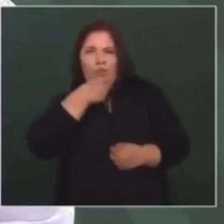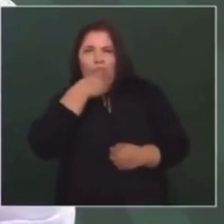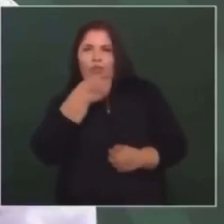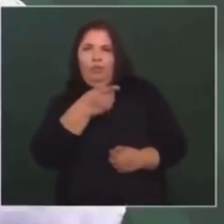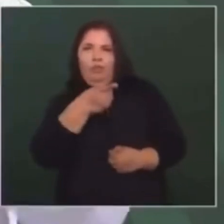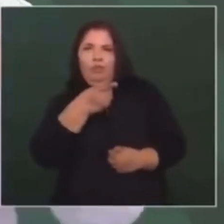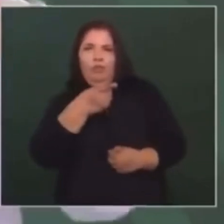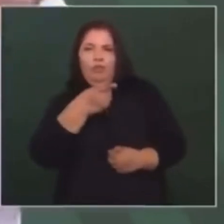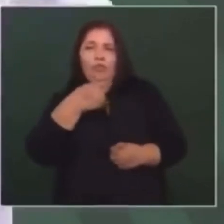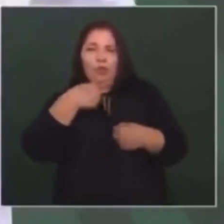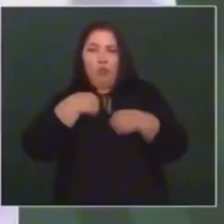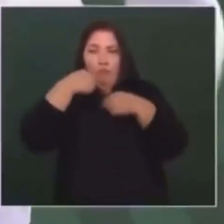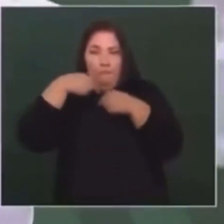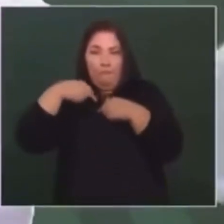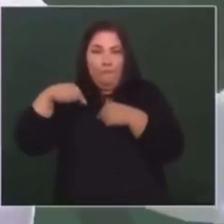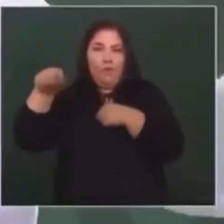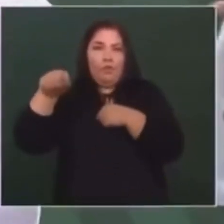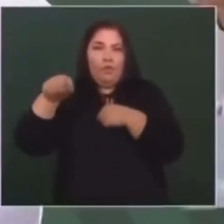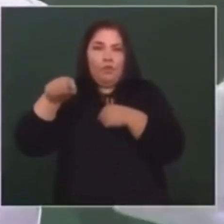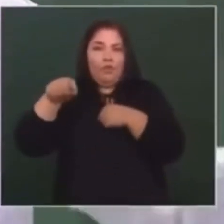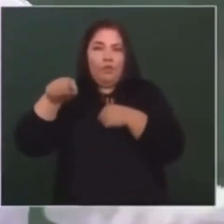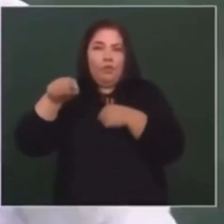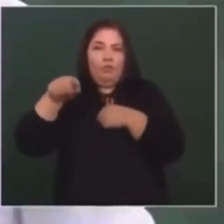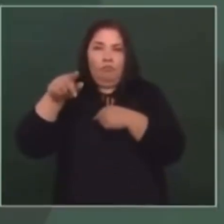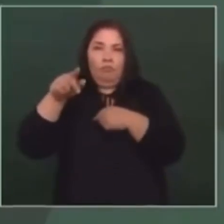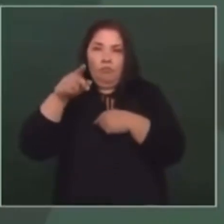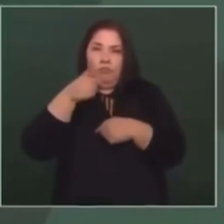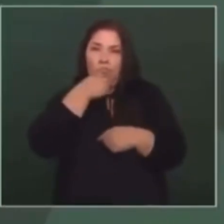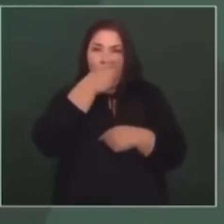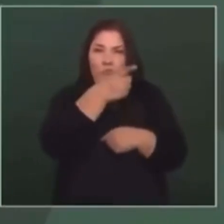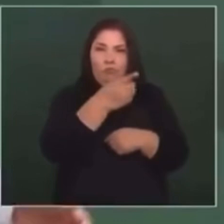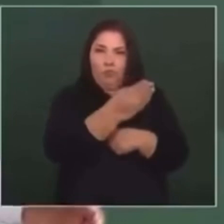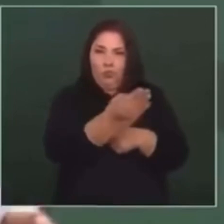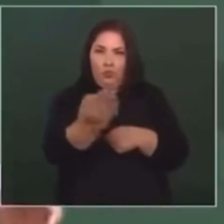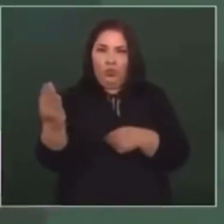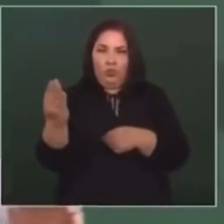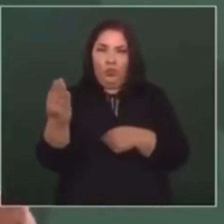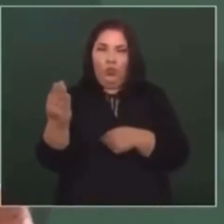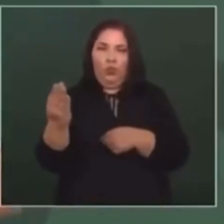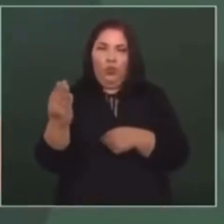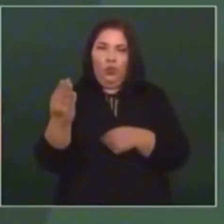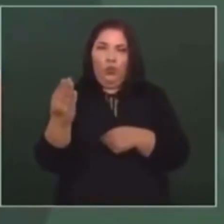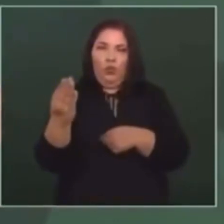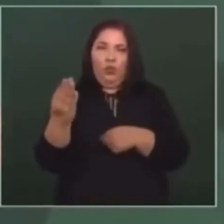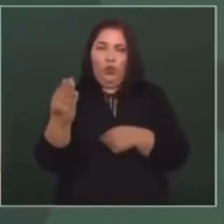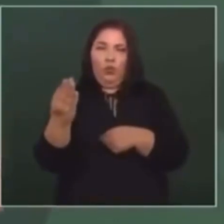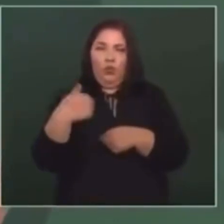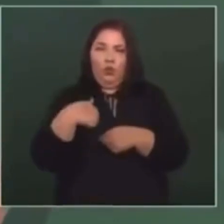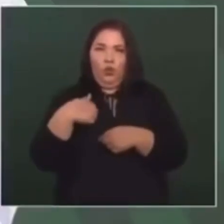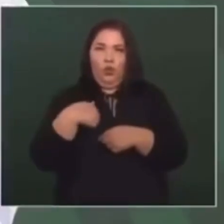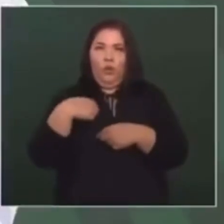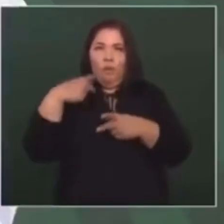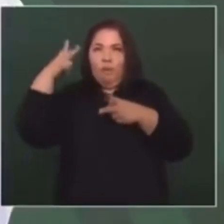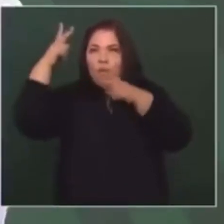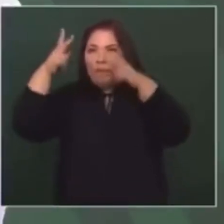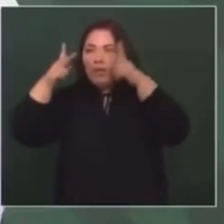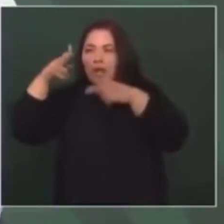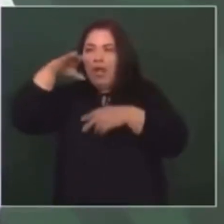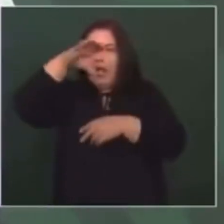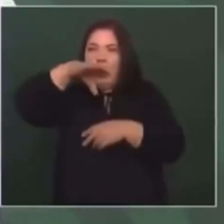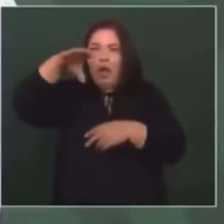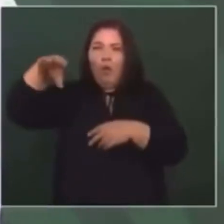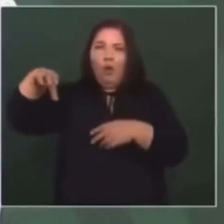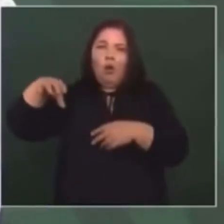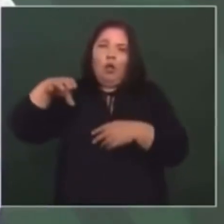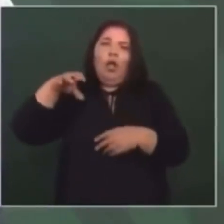si voy y les digo a ustedes, voy a estar en la Colonia Regeneración en